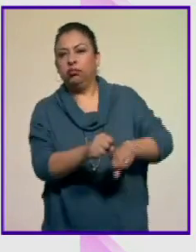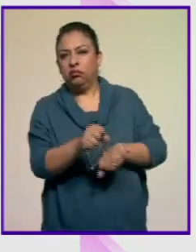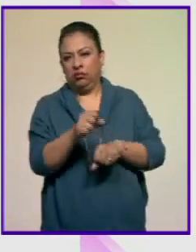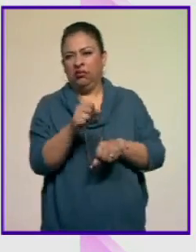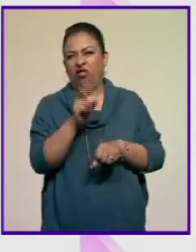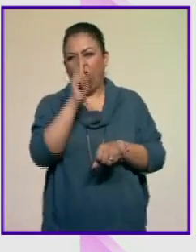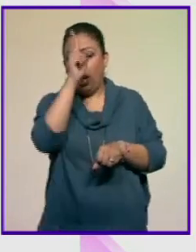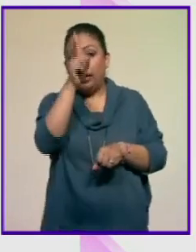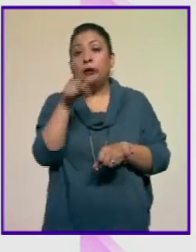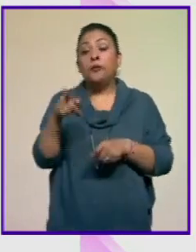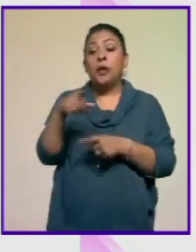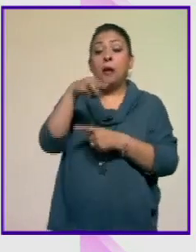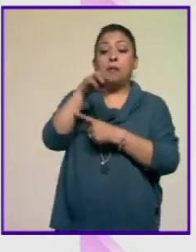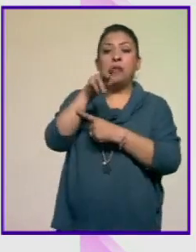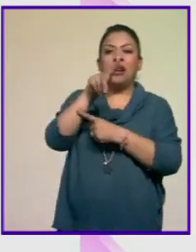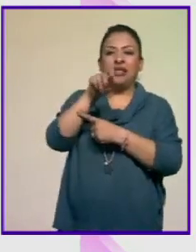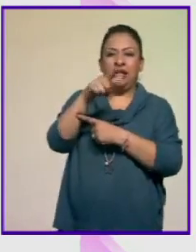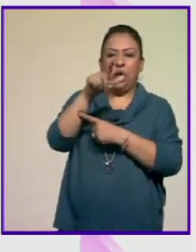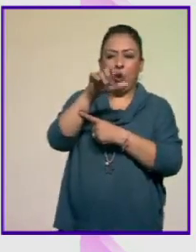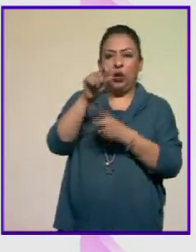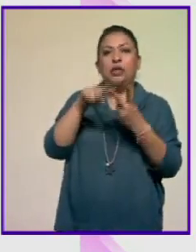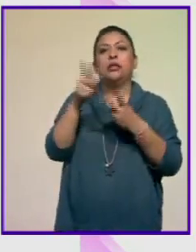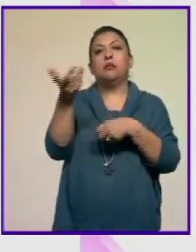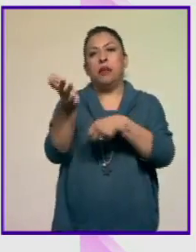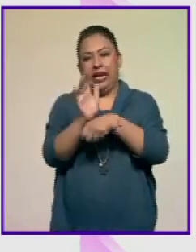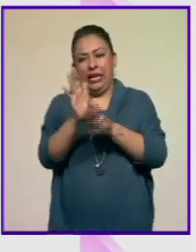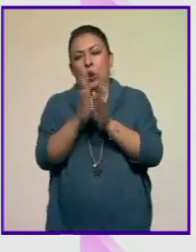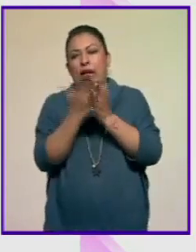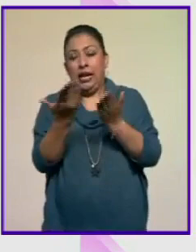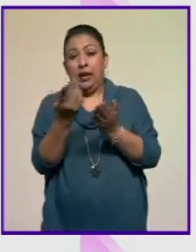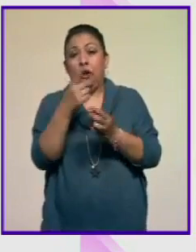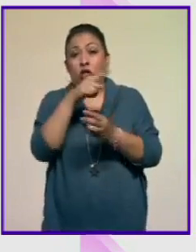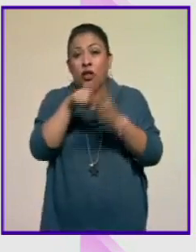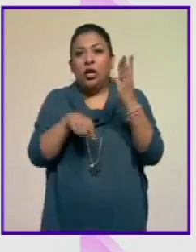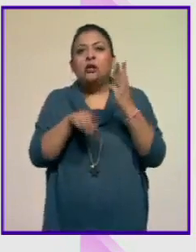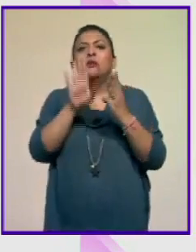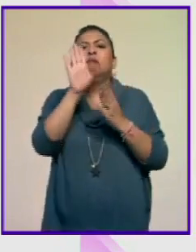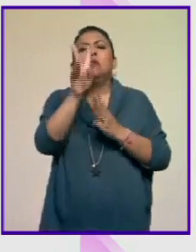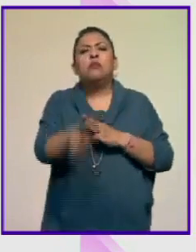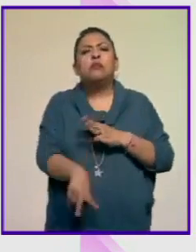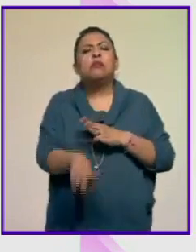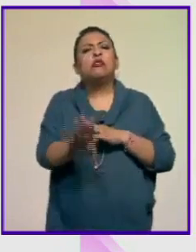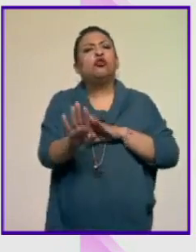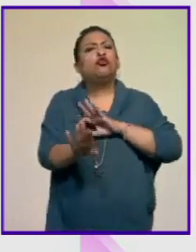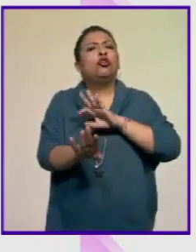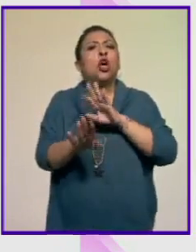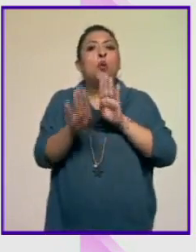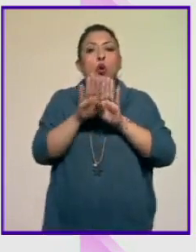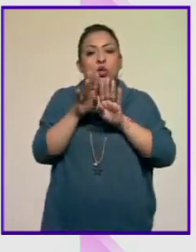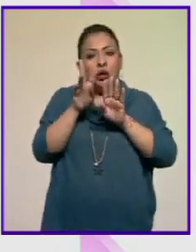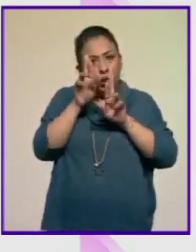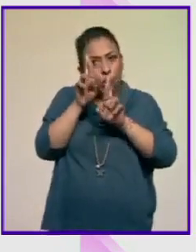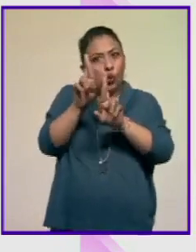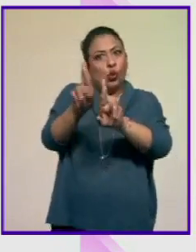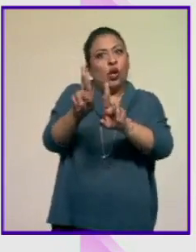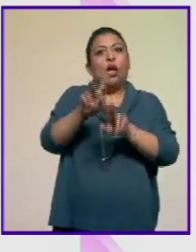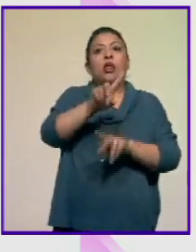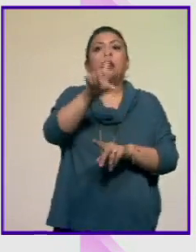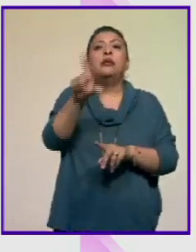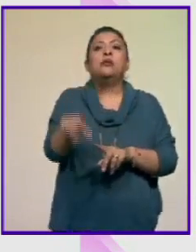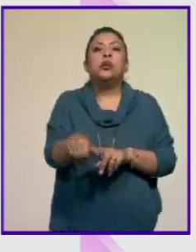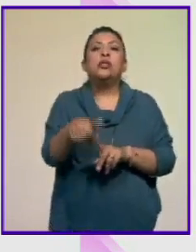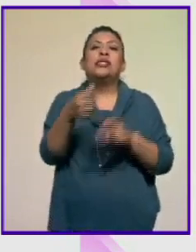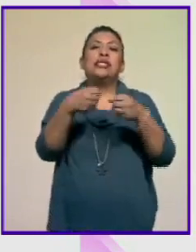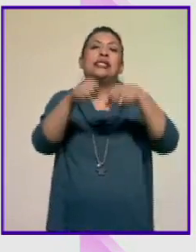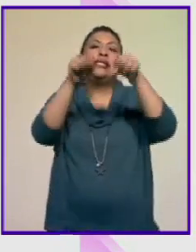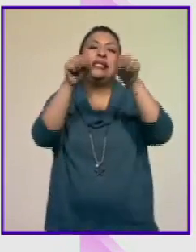tanto Martín Luis Guzmán como la película como el libro son un elogio de lo que después sería el